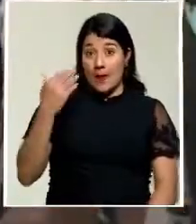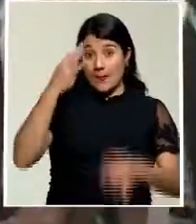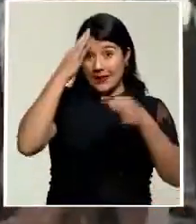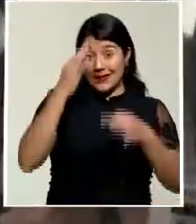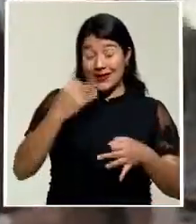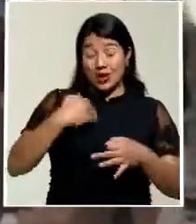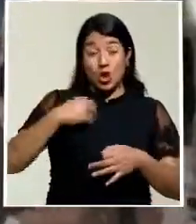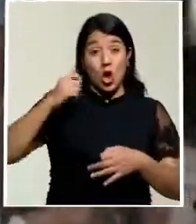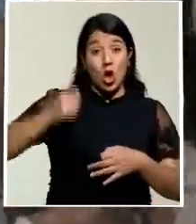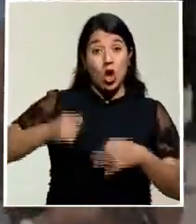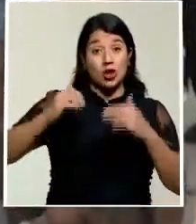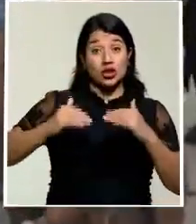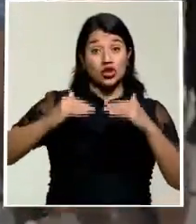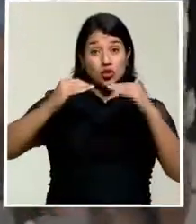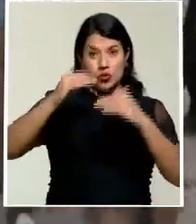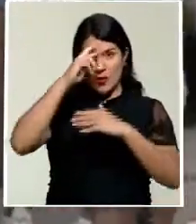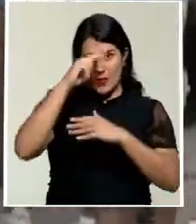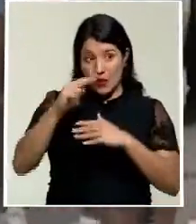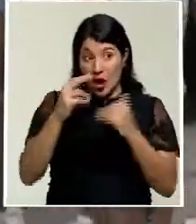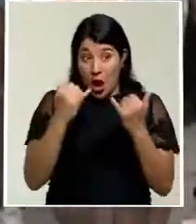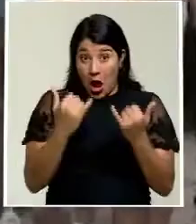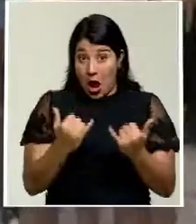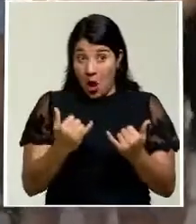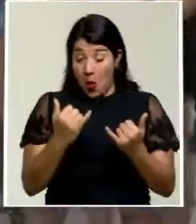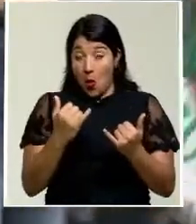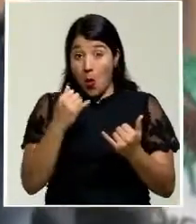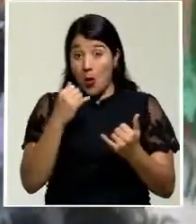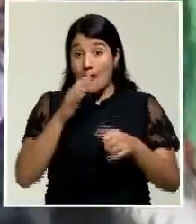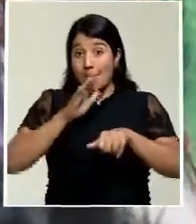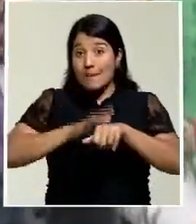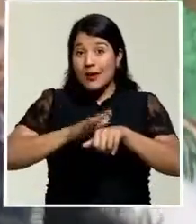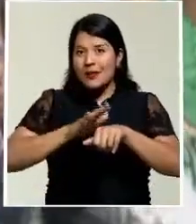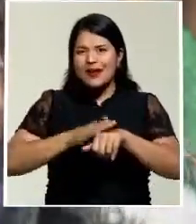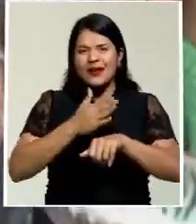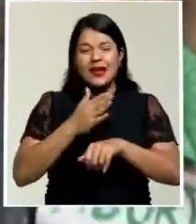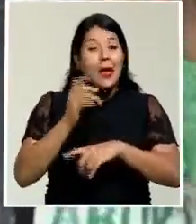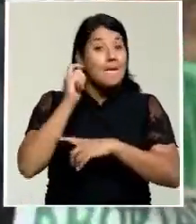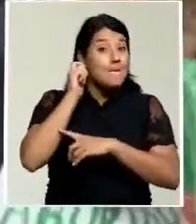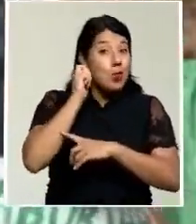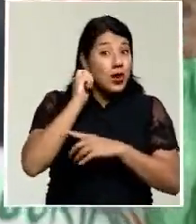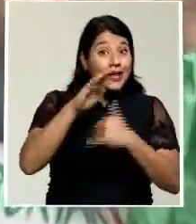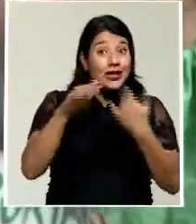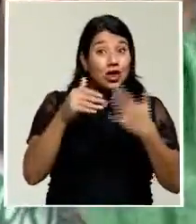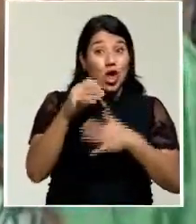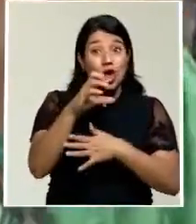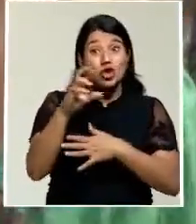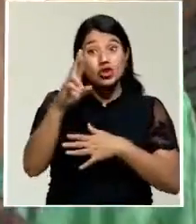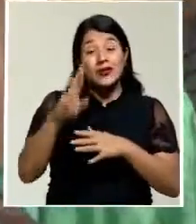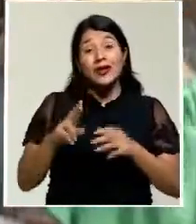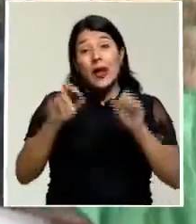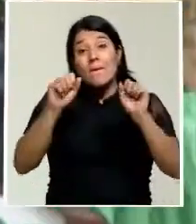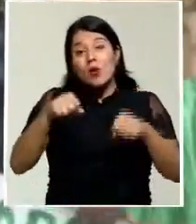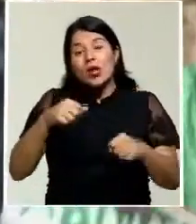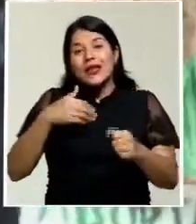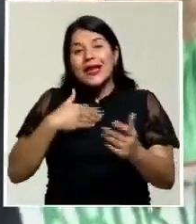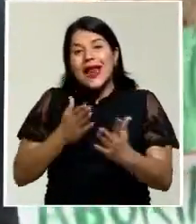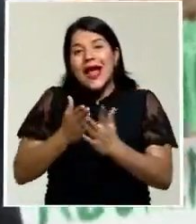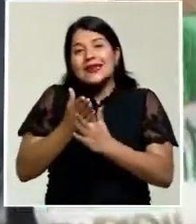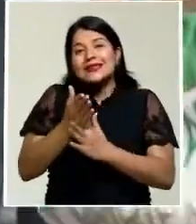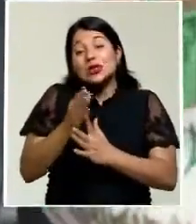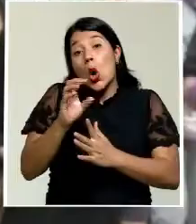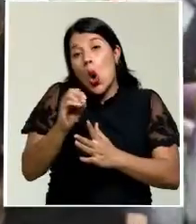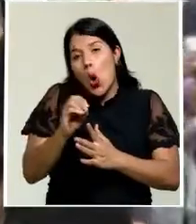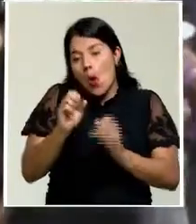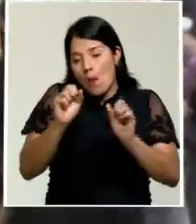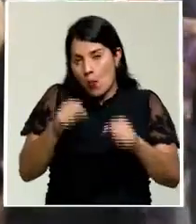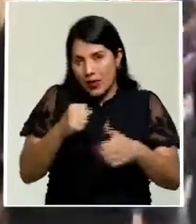la Corte Suprema de México abrió la puerta a que mujeres de todo el país puedan acceder al aborto. Se trató de la discusión